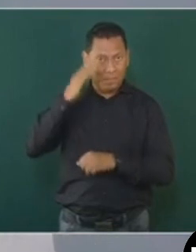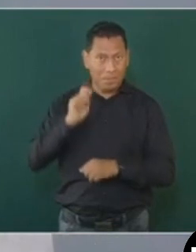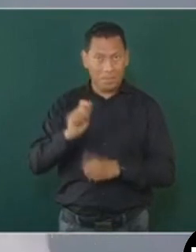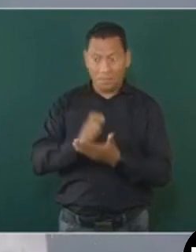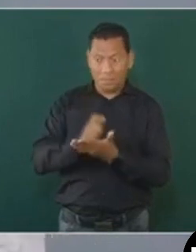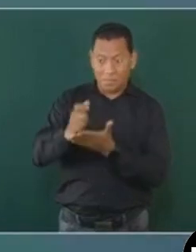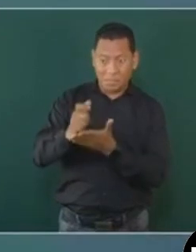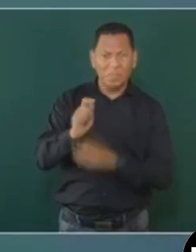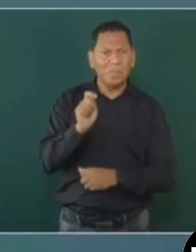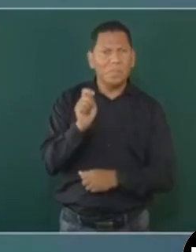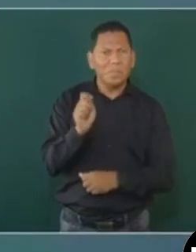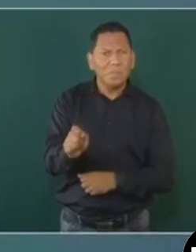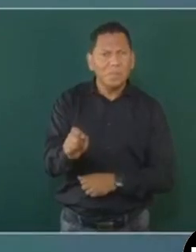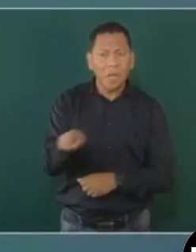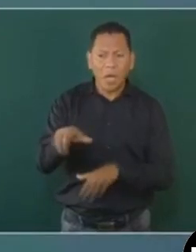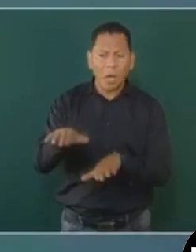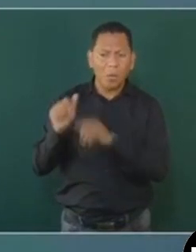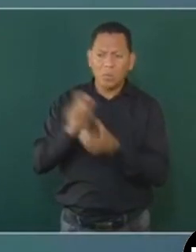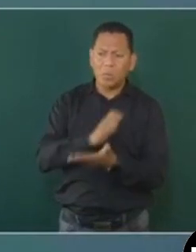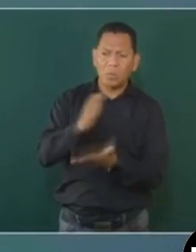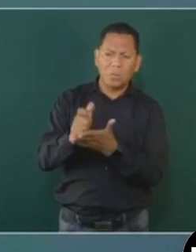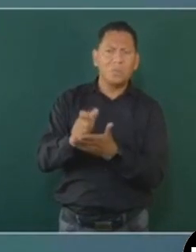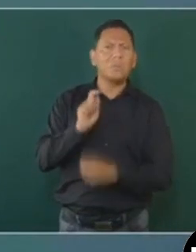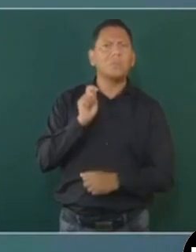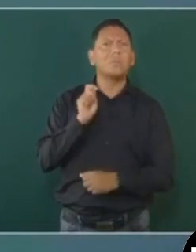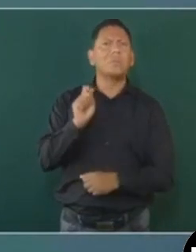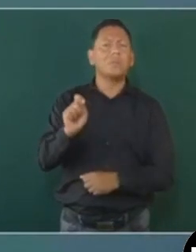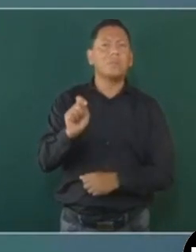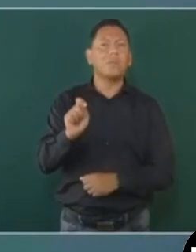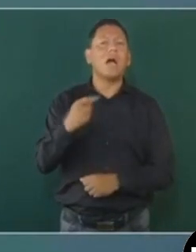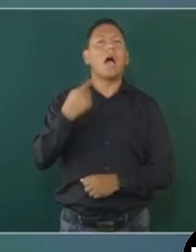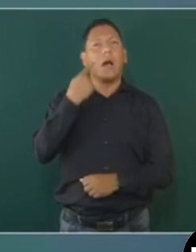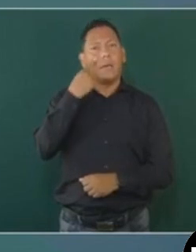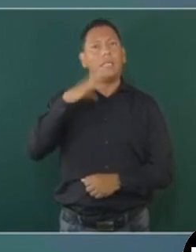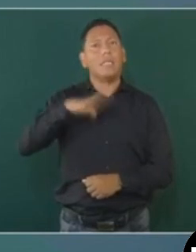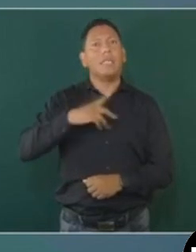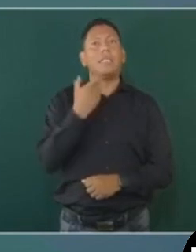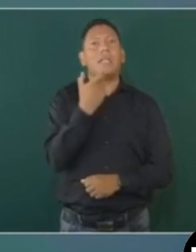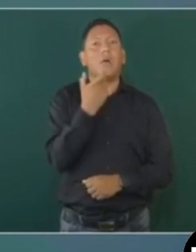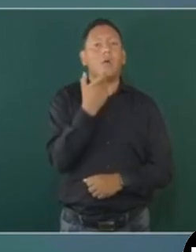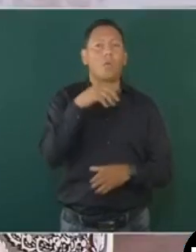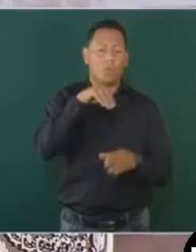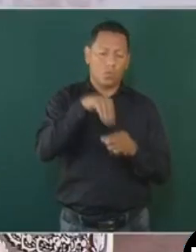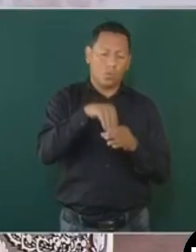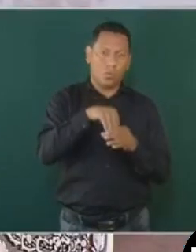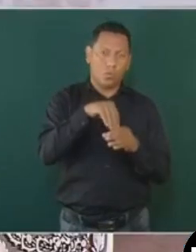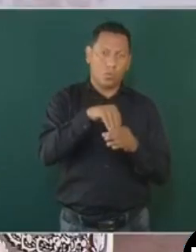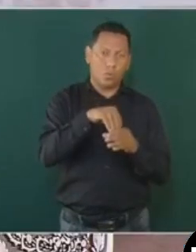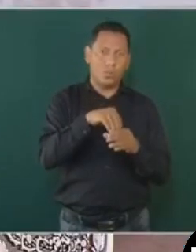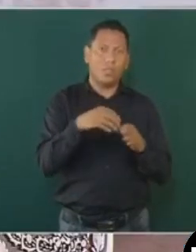Significa que tienen una caja de ahorro especial.